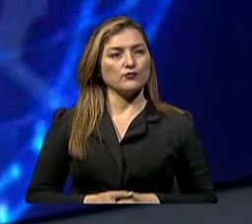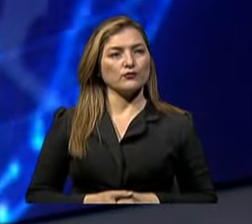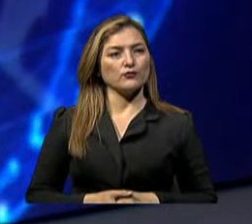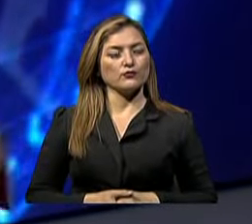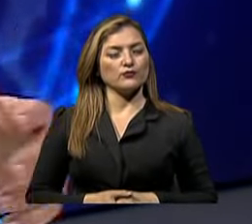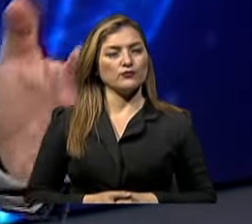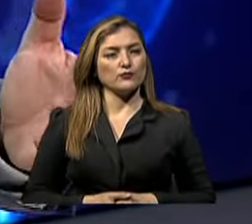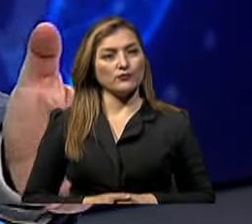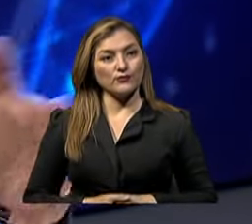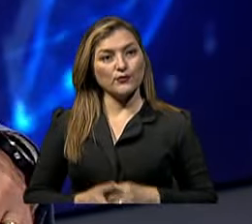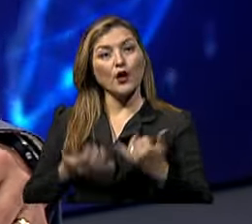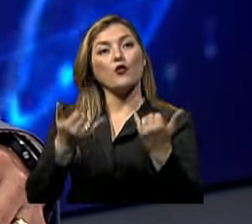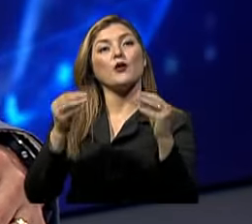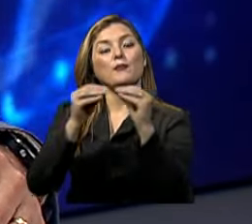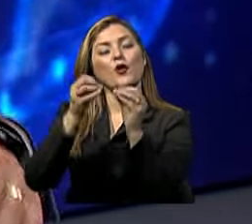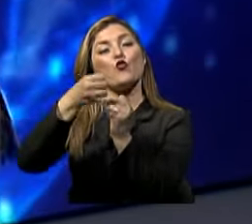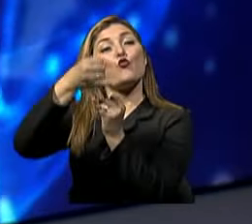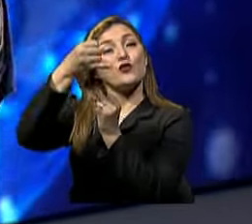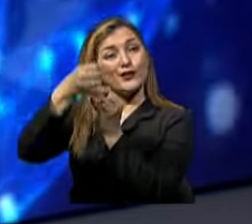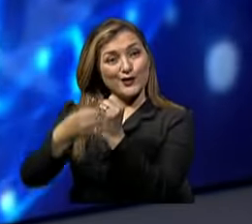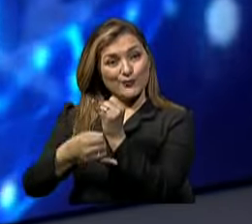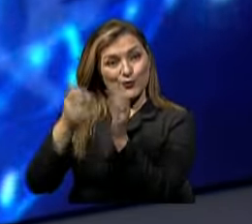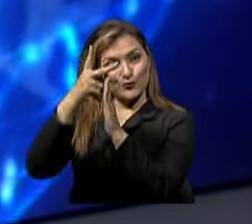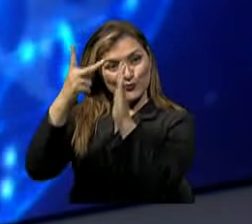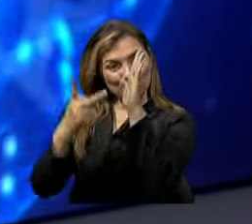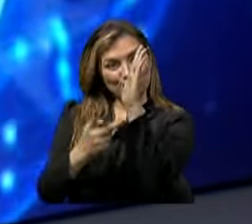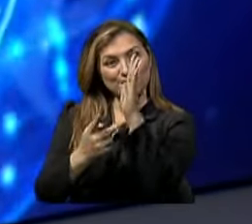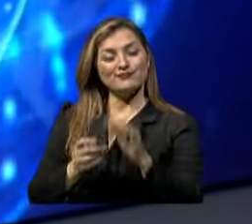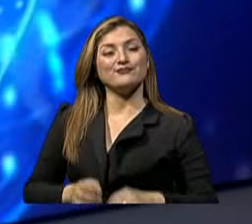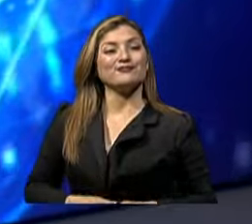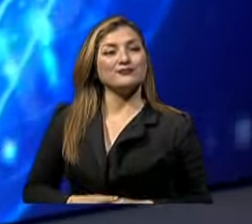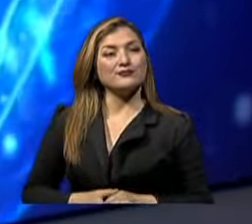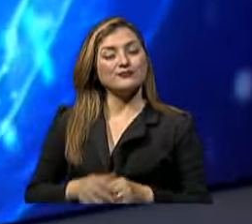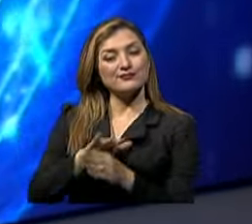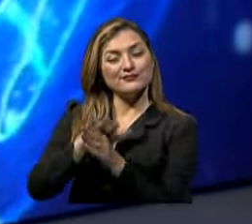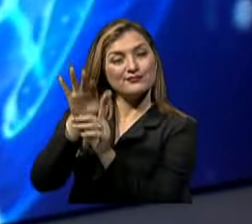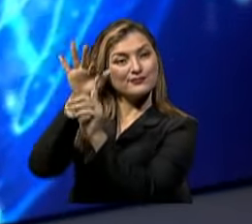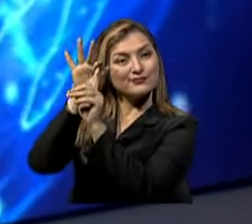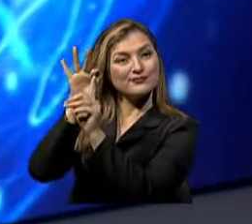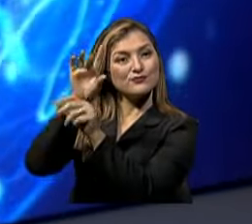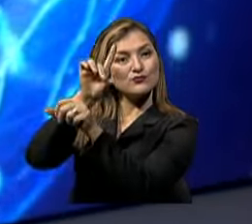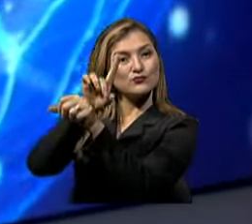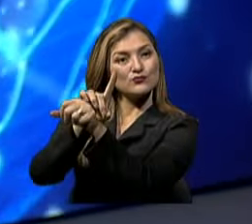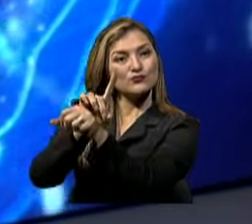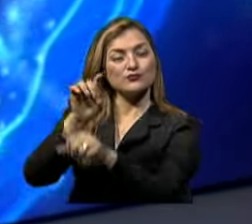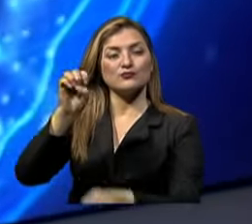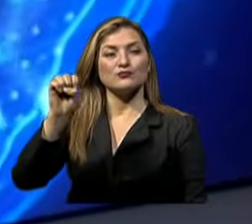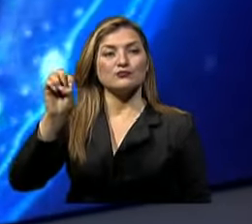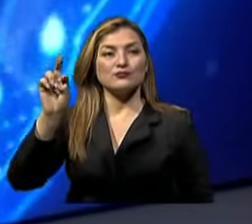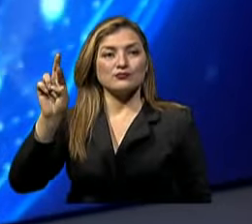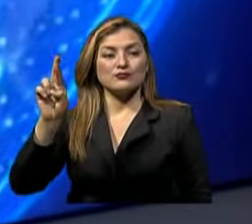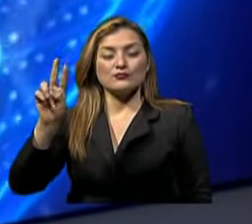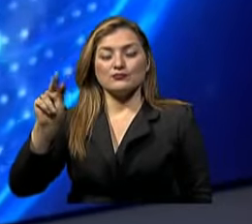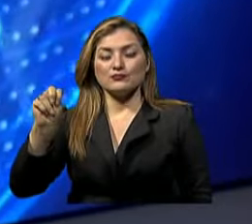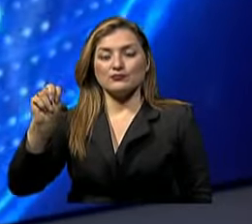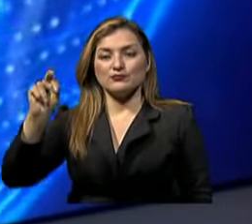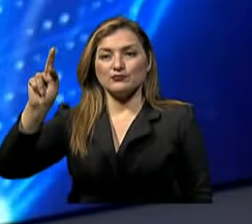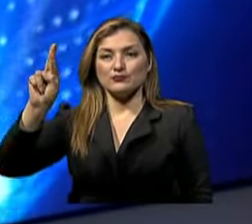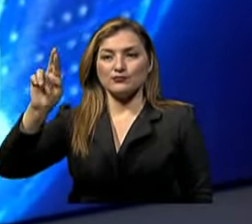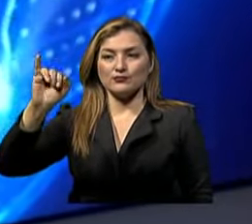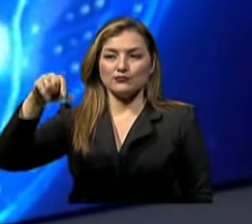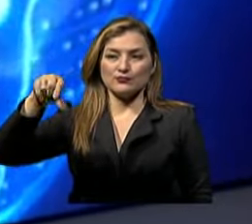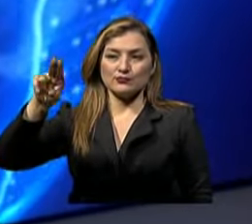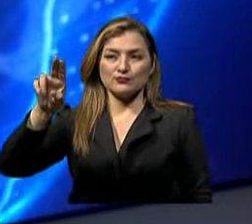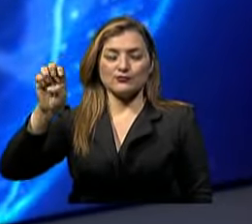Estamos de vuelta Ahora con la última Parte del programa Y para esto Pues tenemos Un invitado especial El doctor Enrique Terán Él es médico Es investigador Y es